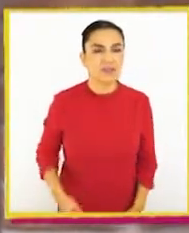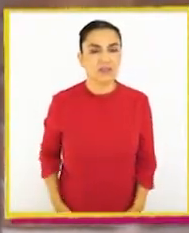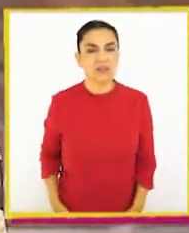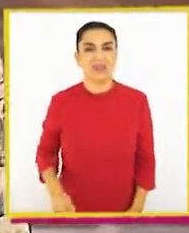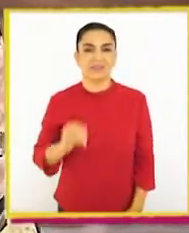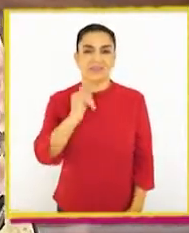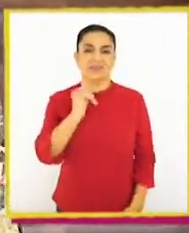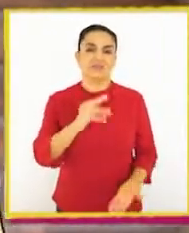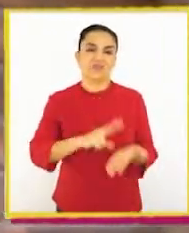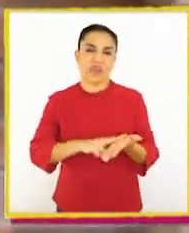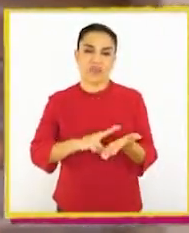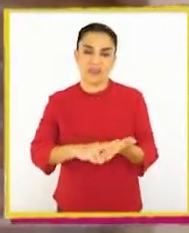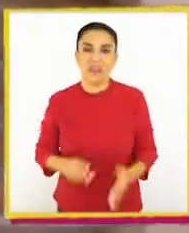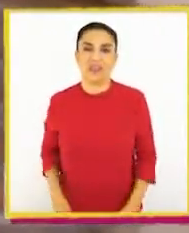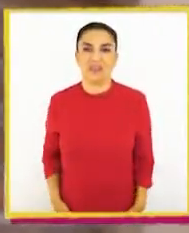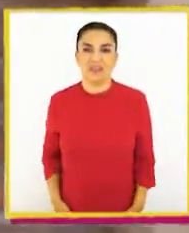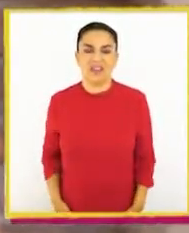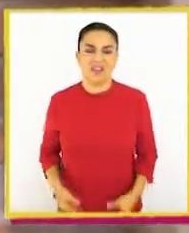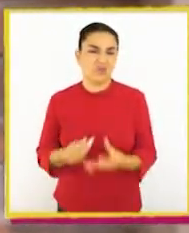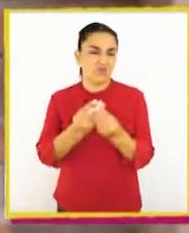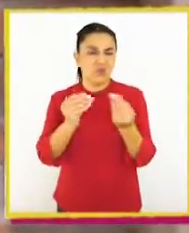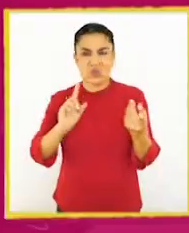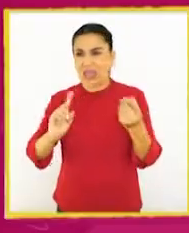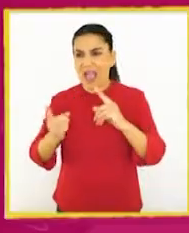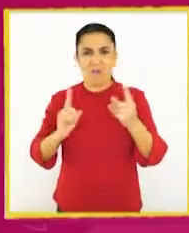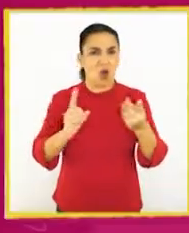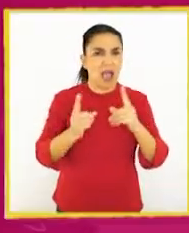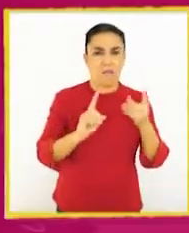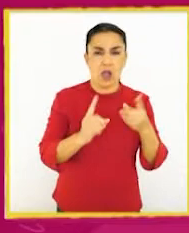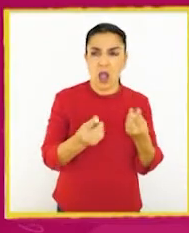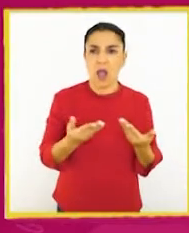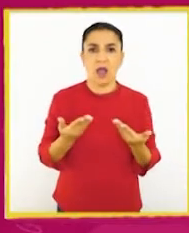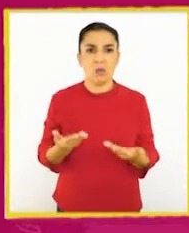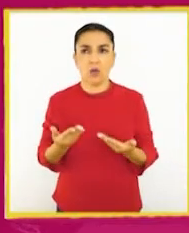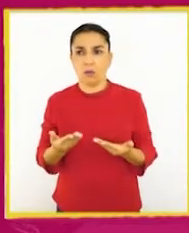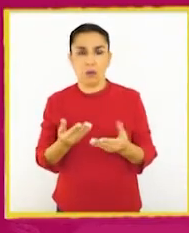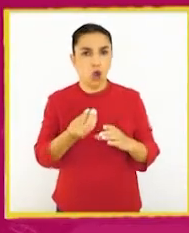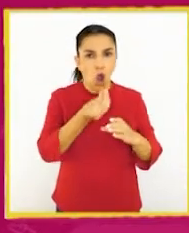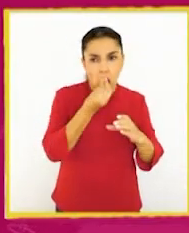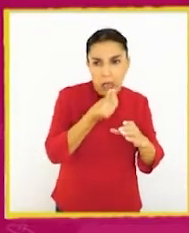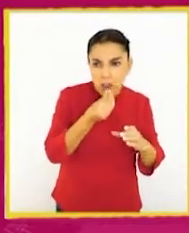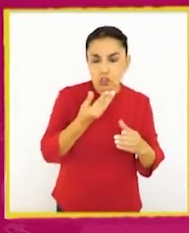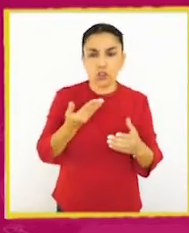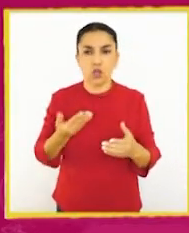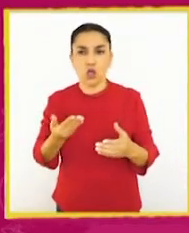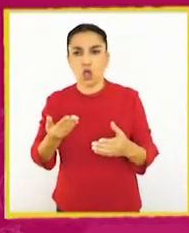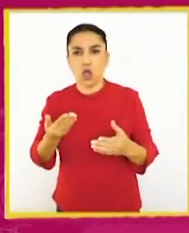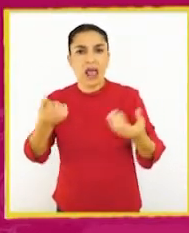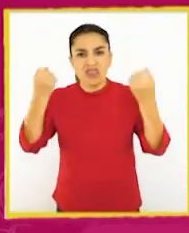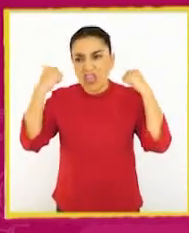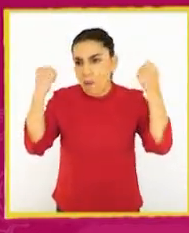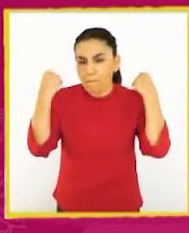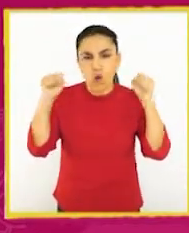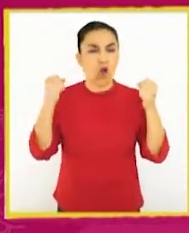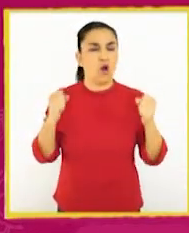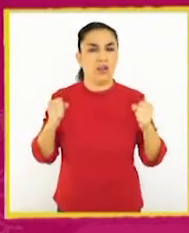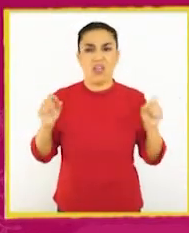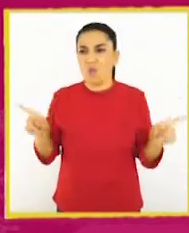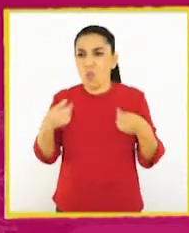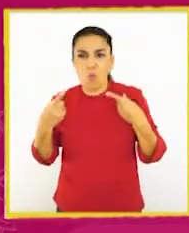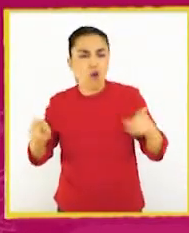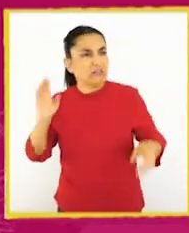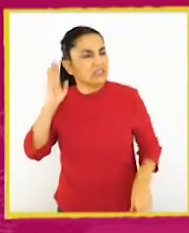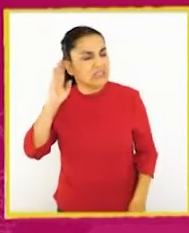¡Sí, es verdad! Hará muchos cambios, como lo que comen de colación, el deporte que practican, la música que